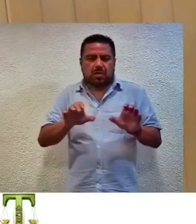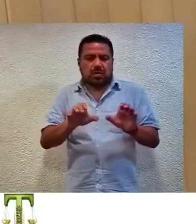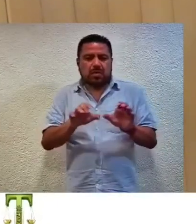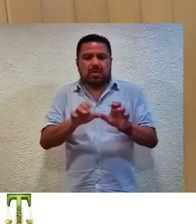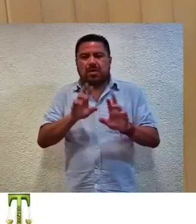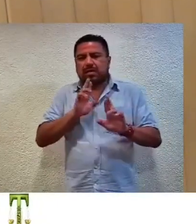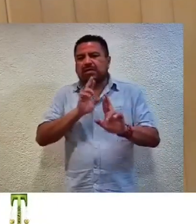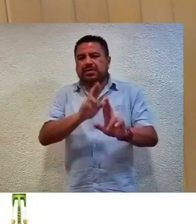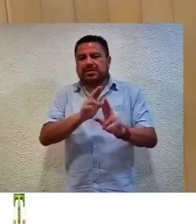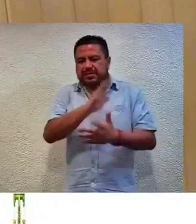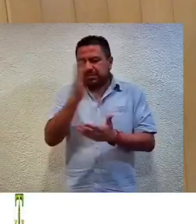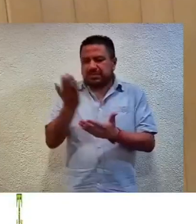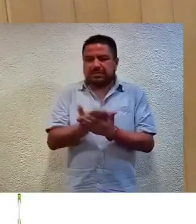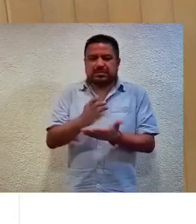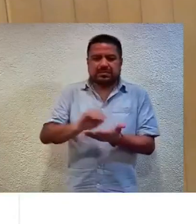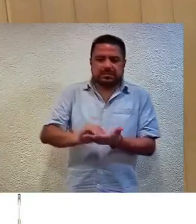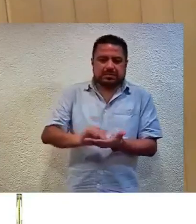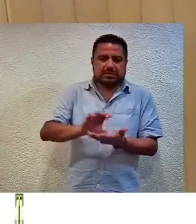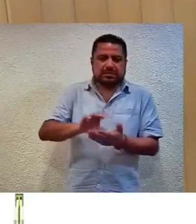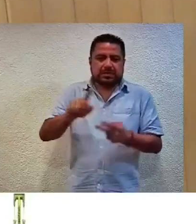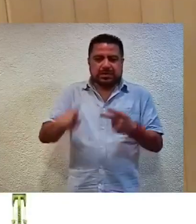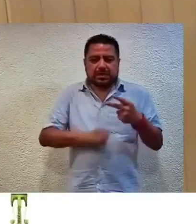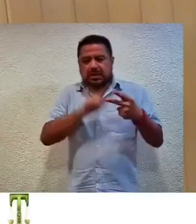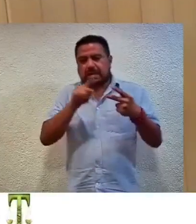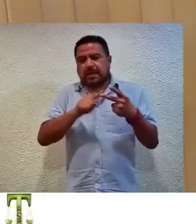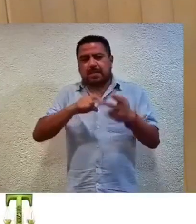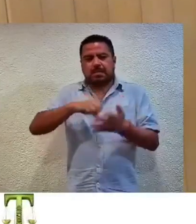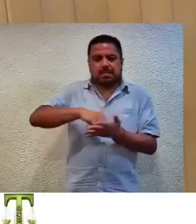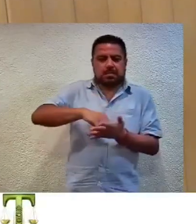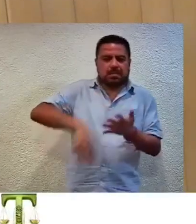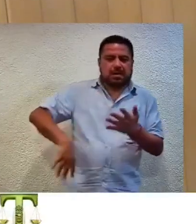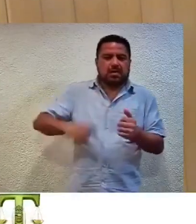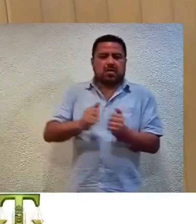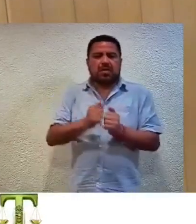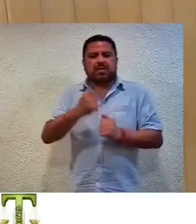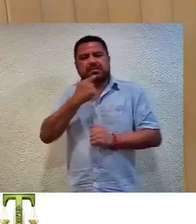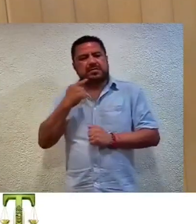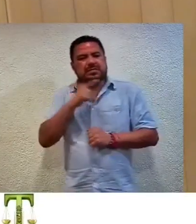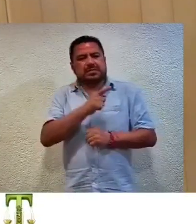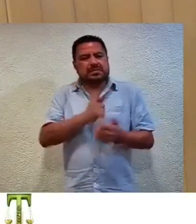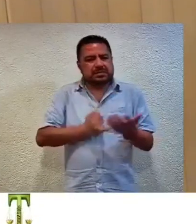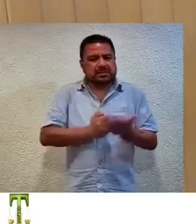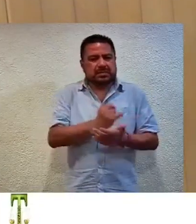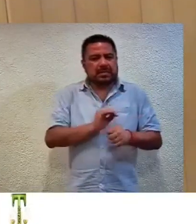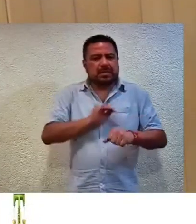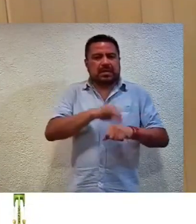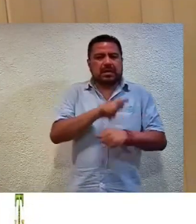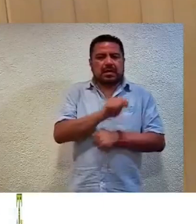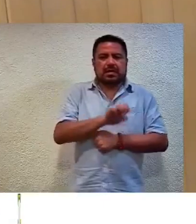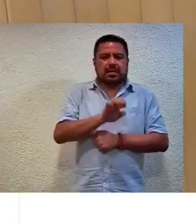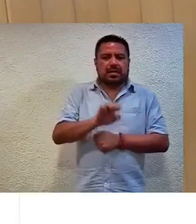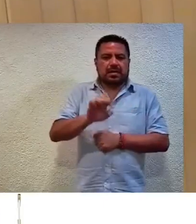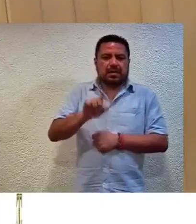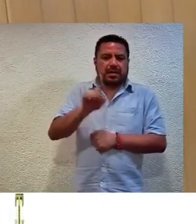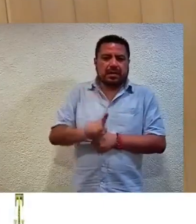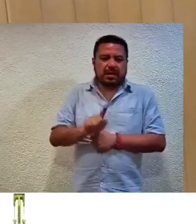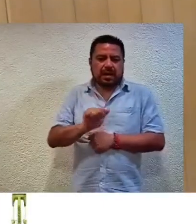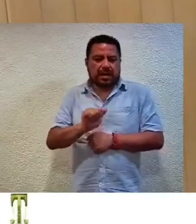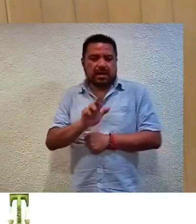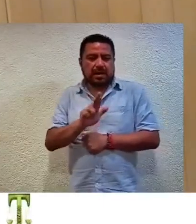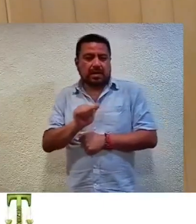resolución al expediente acumulado. Segundo, se desechan los recursos de apelación de claves TEE-RAP